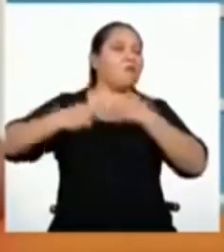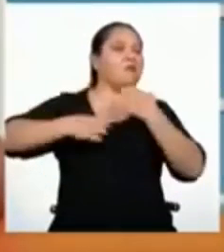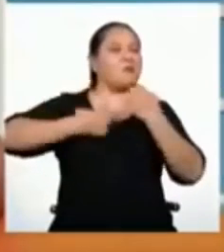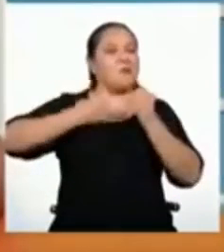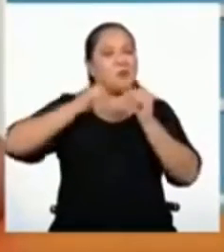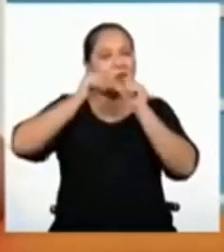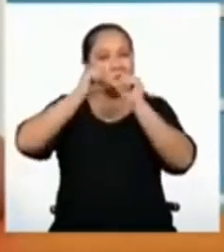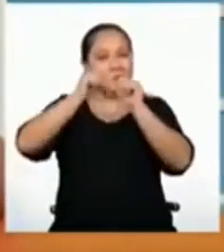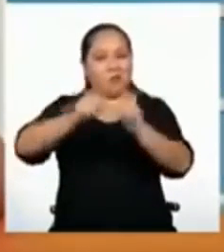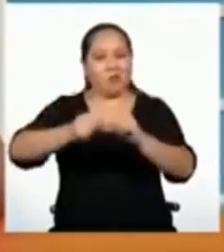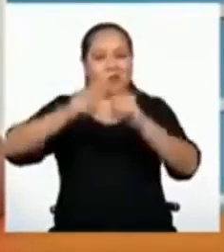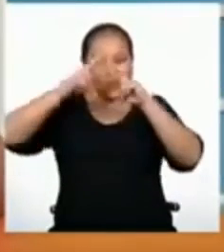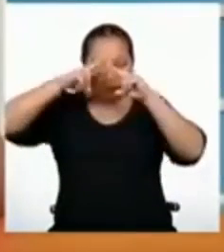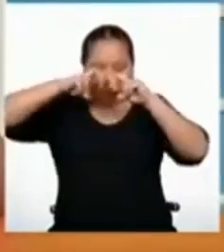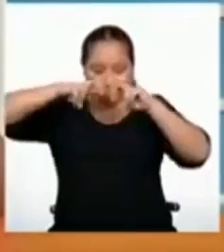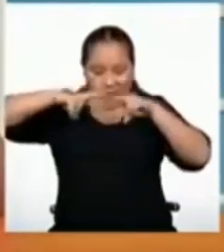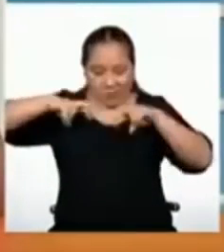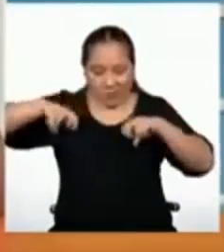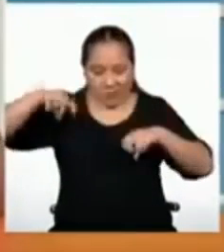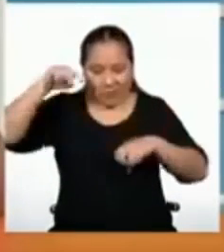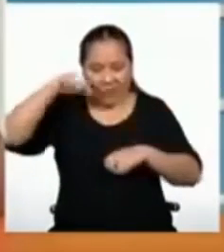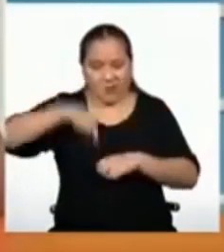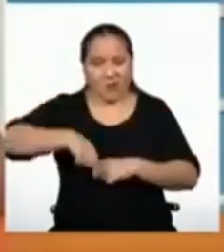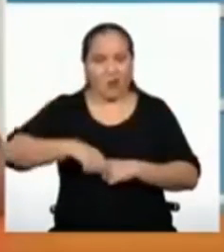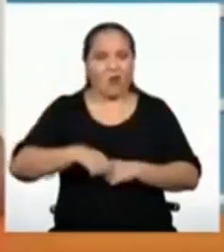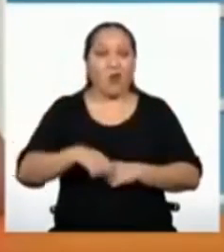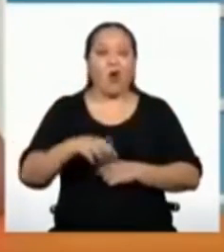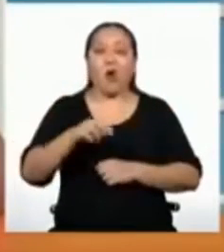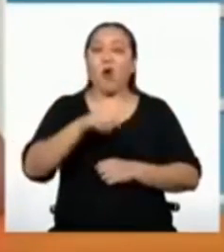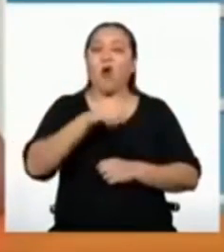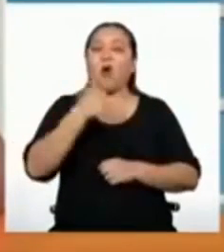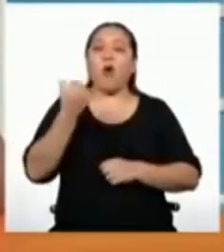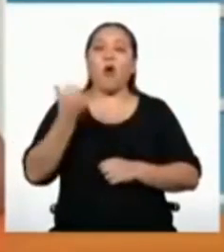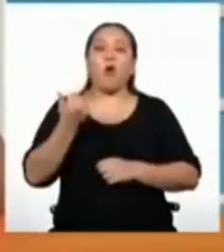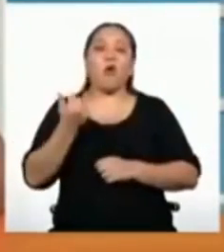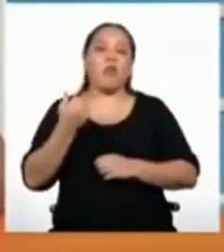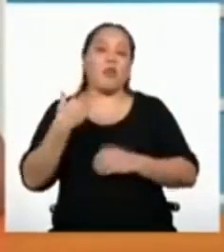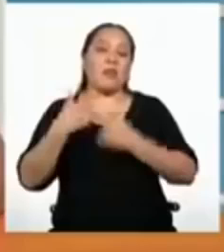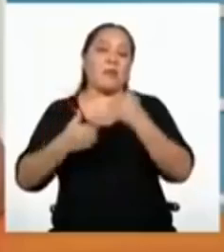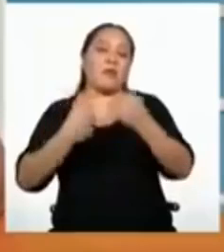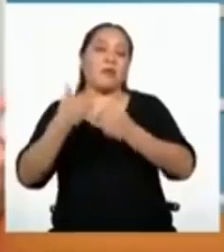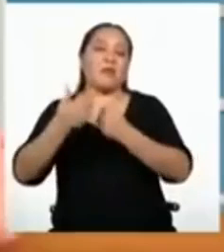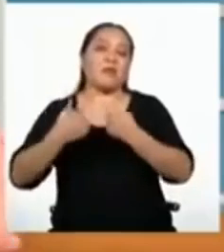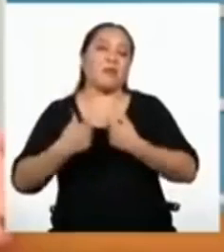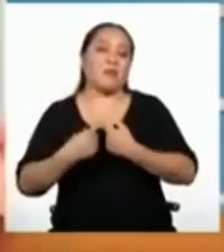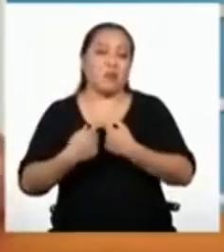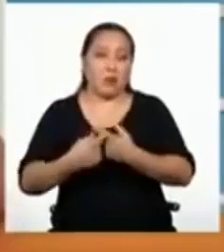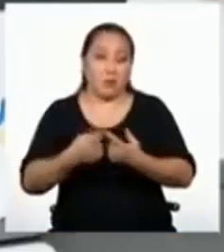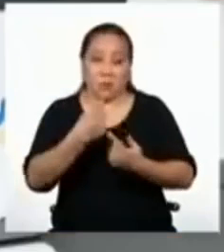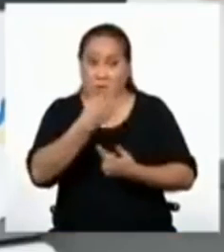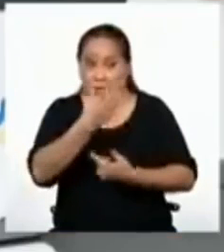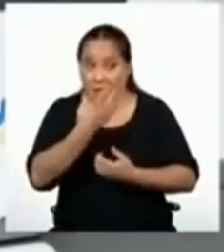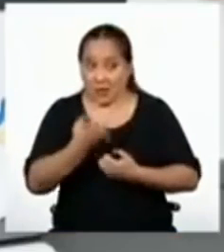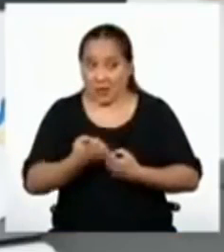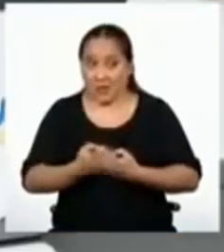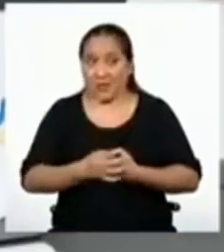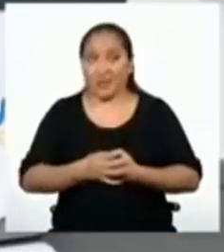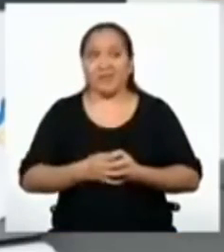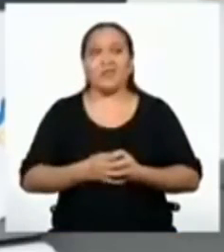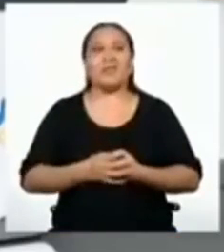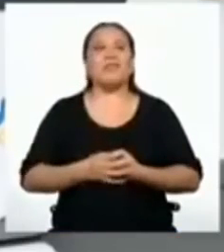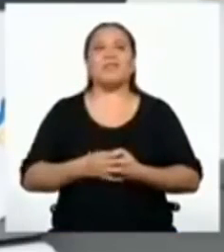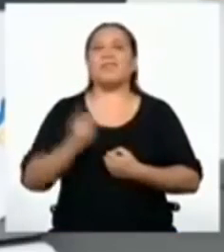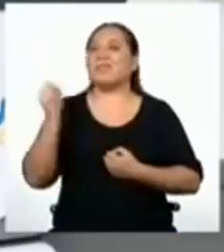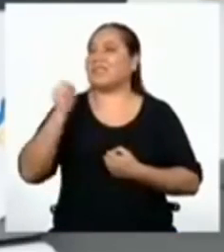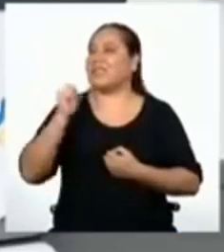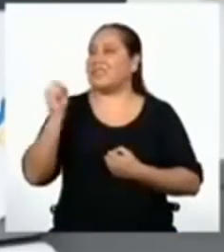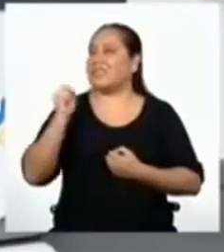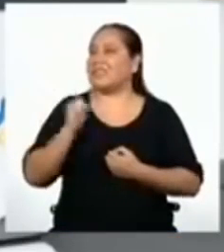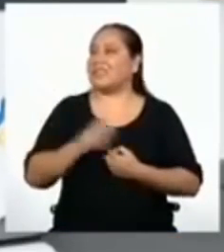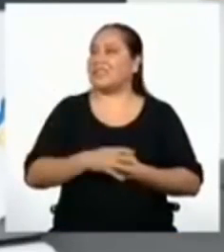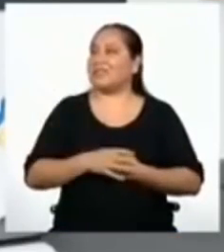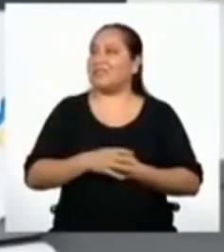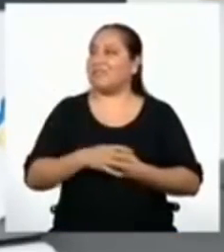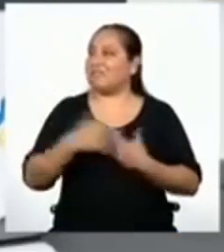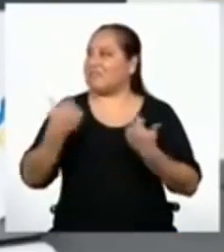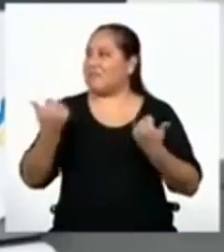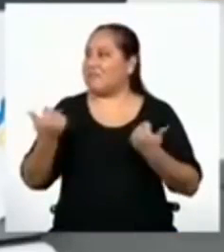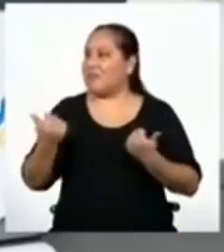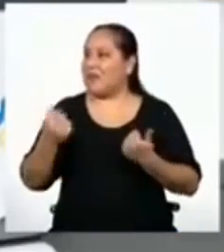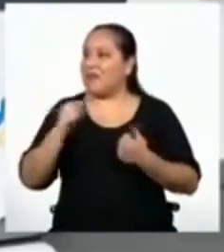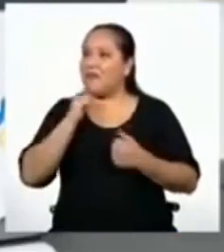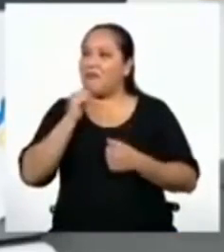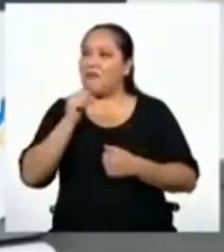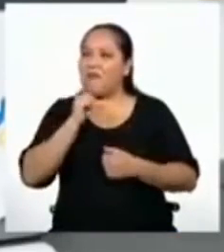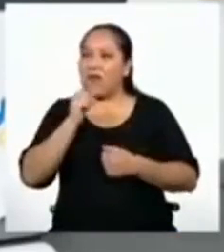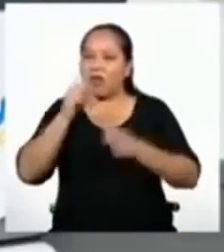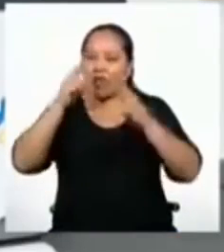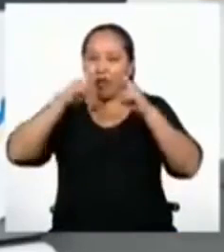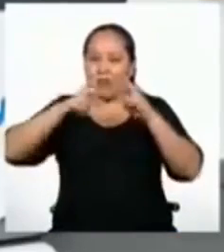invade para continuar explorando los términos de otras progresiones geométricas. ¿Te parece? Sí. Me parece más bien que